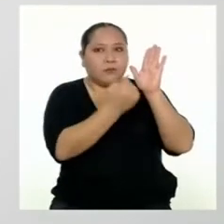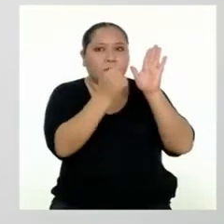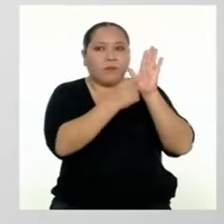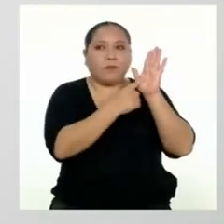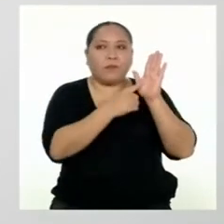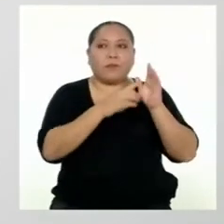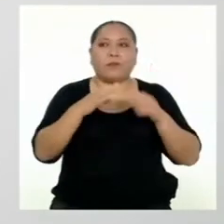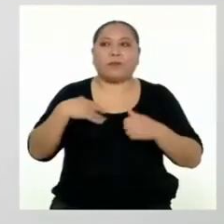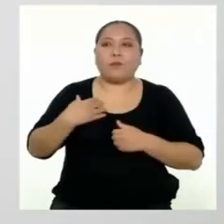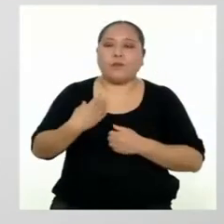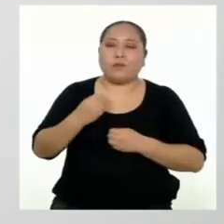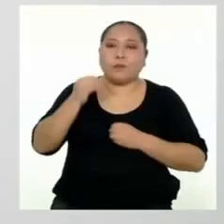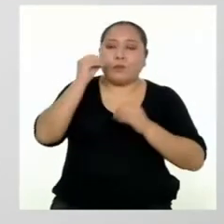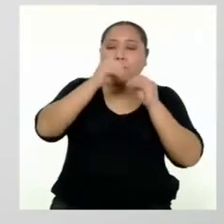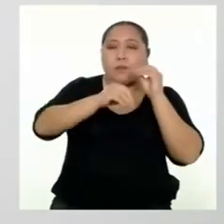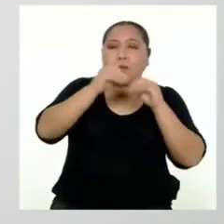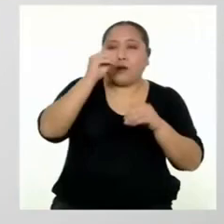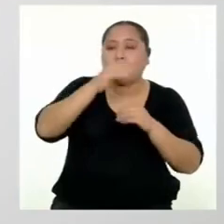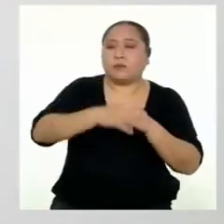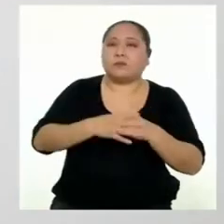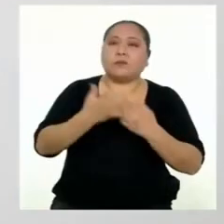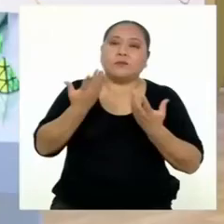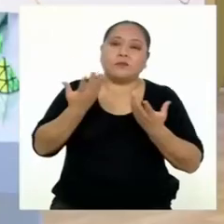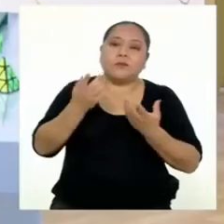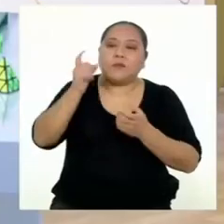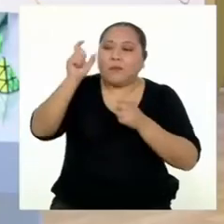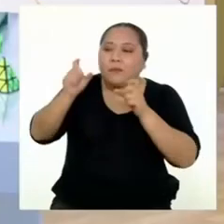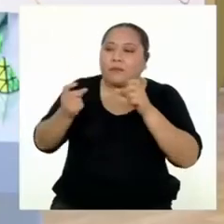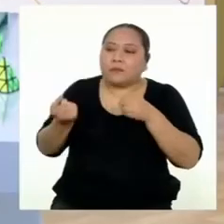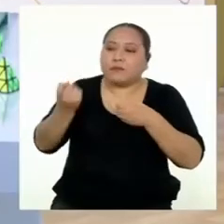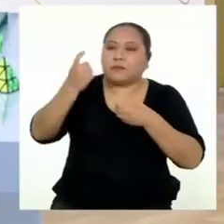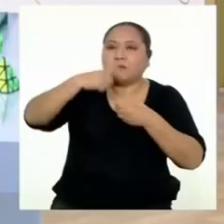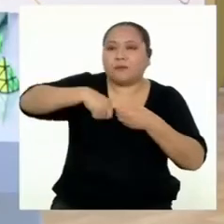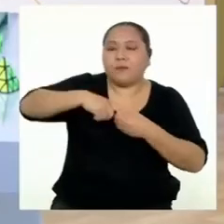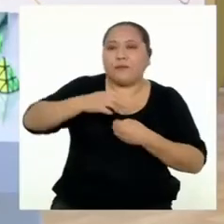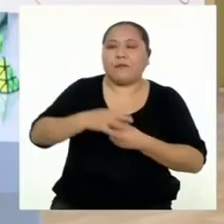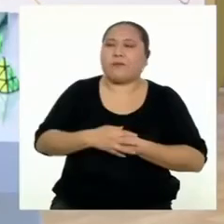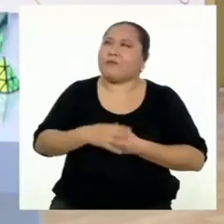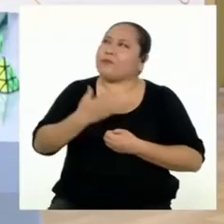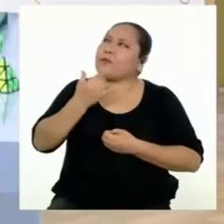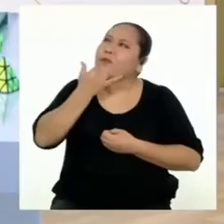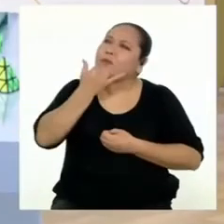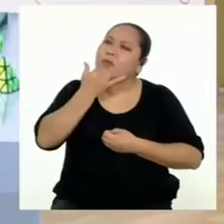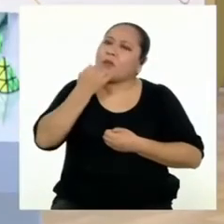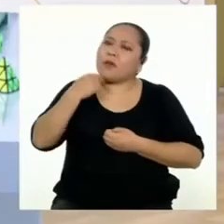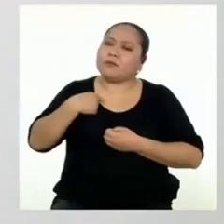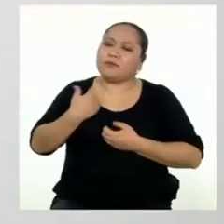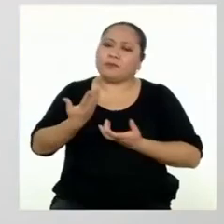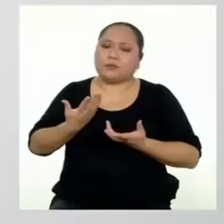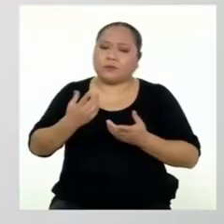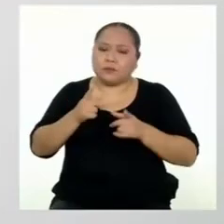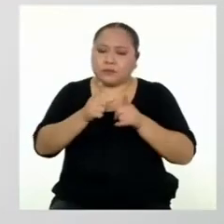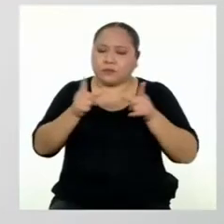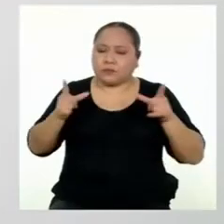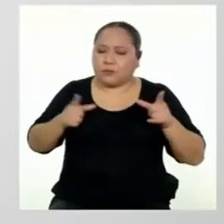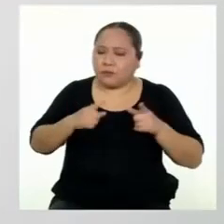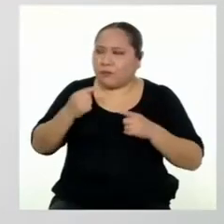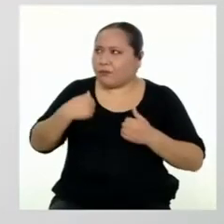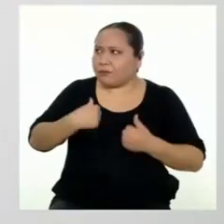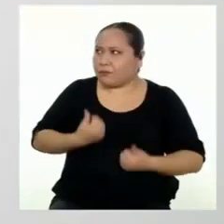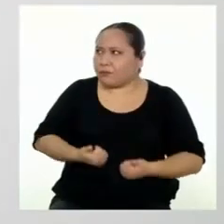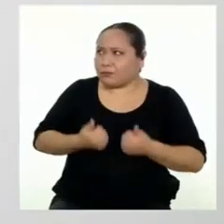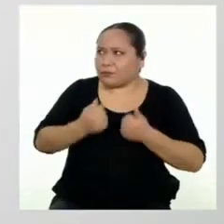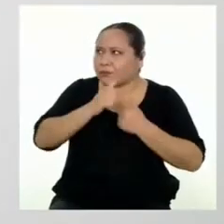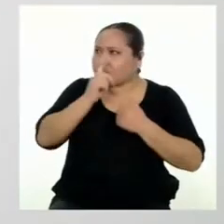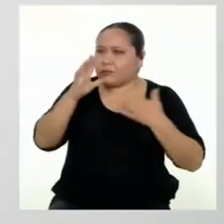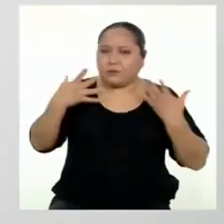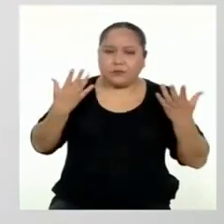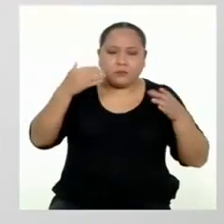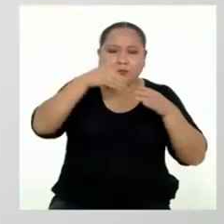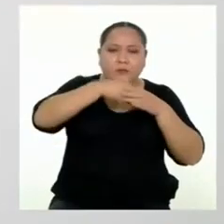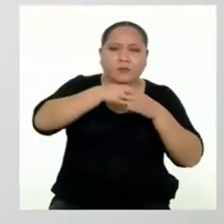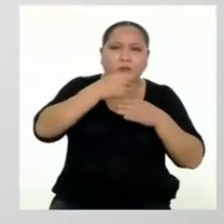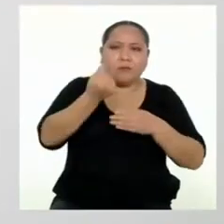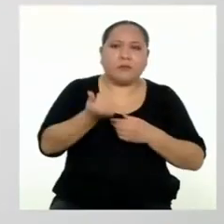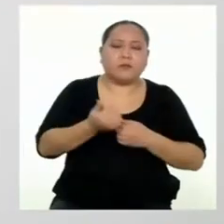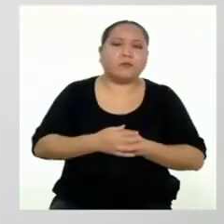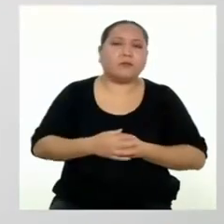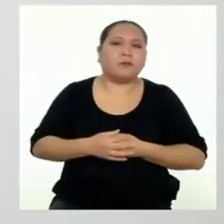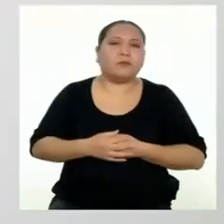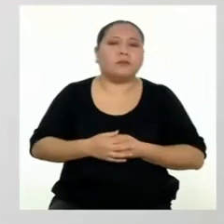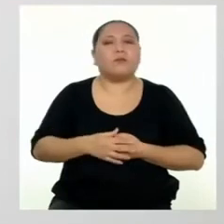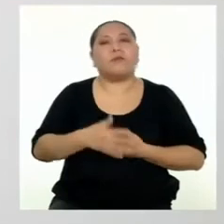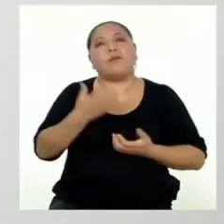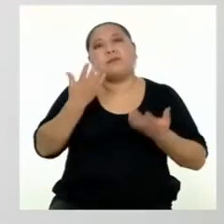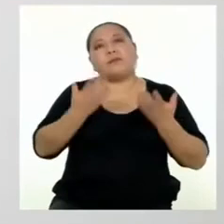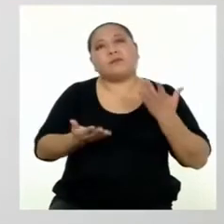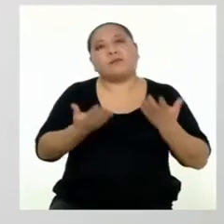para poder calificar como cliente. ¿Y qué pasa si en el lugar donde vive o no hay bancos? Si no hubiera bancos, está la